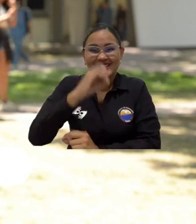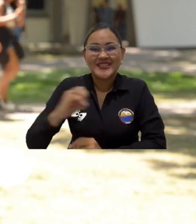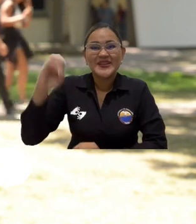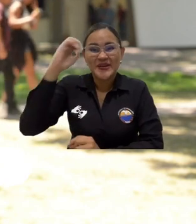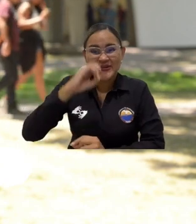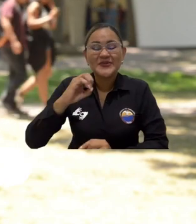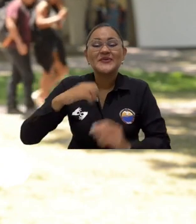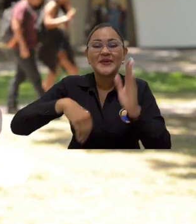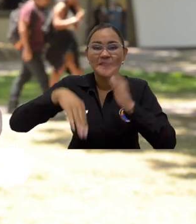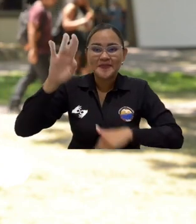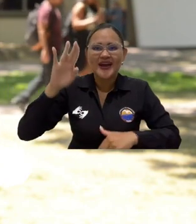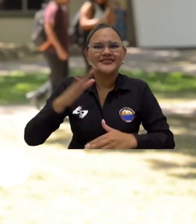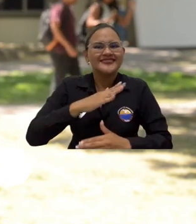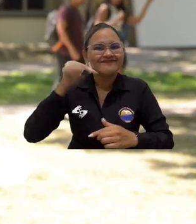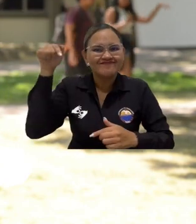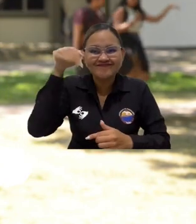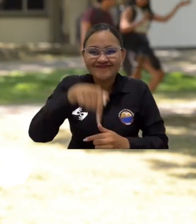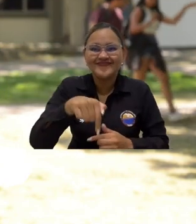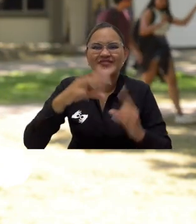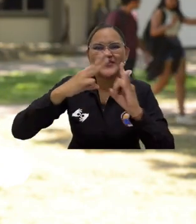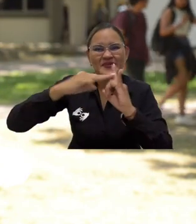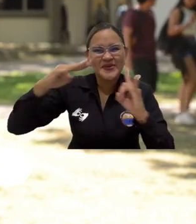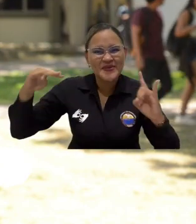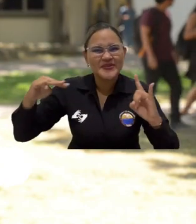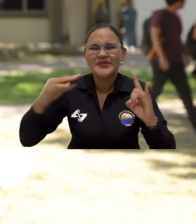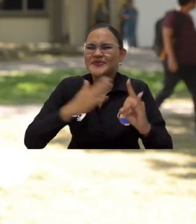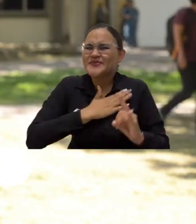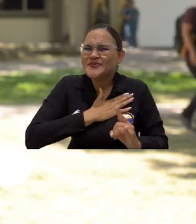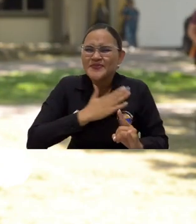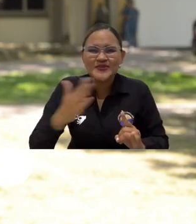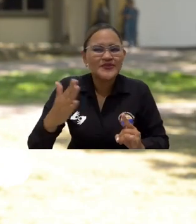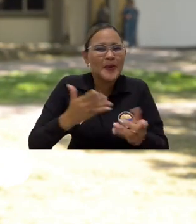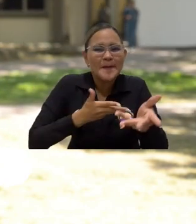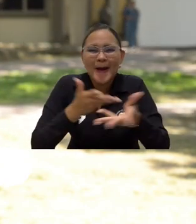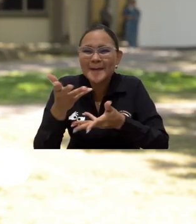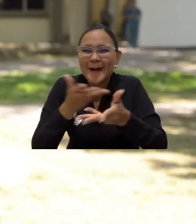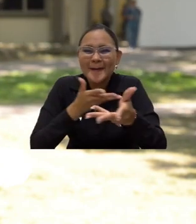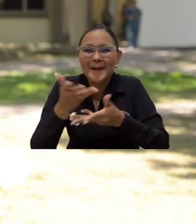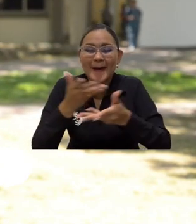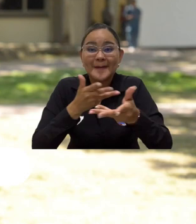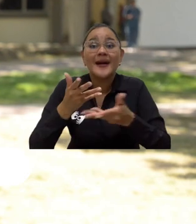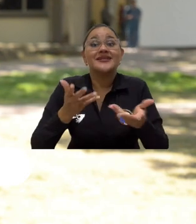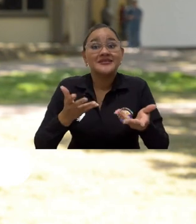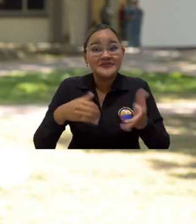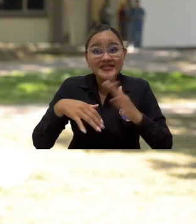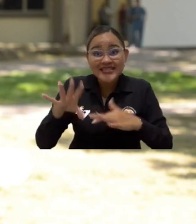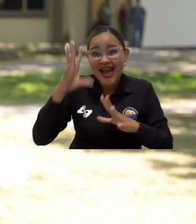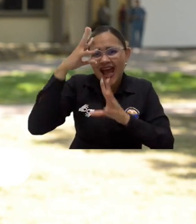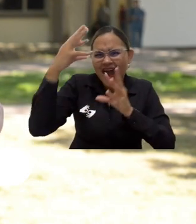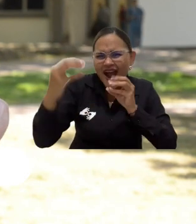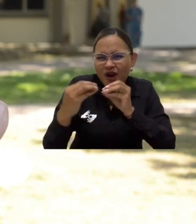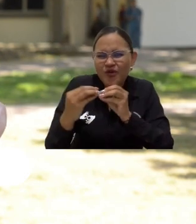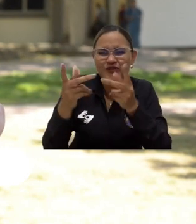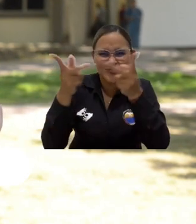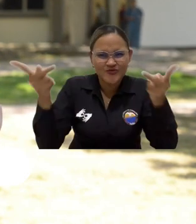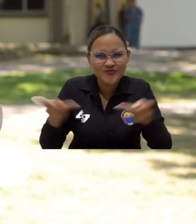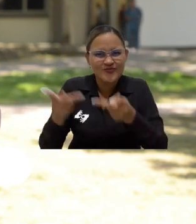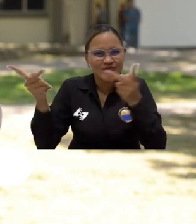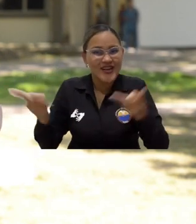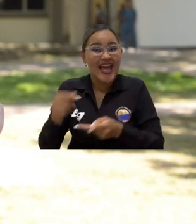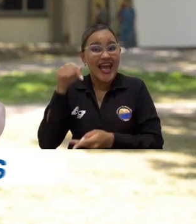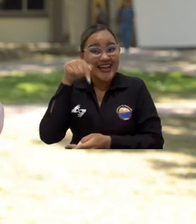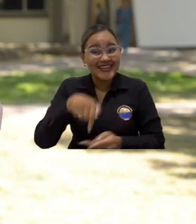en el bloque 5 de la Universidad de Magdalena, hemos articulado con diferentes dependencias de la Universidad para que ustedes encuentren toda la